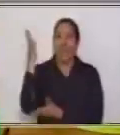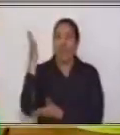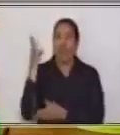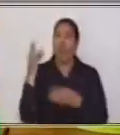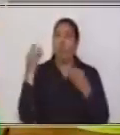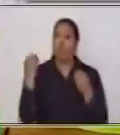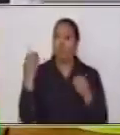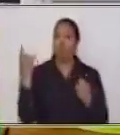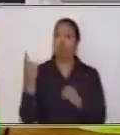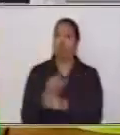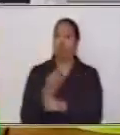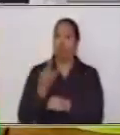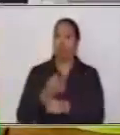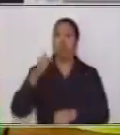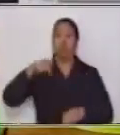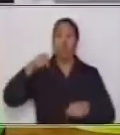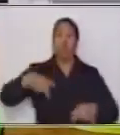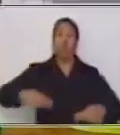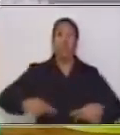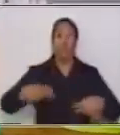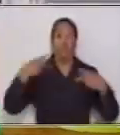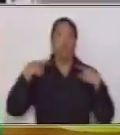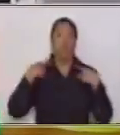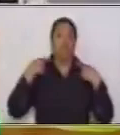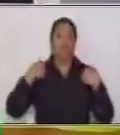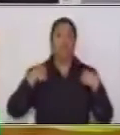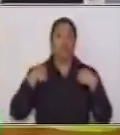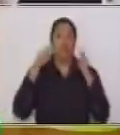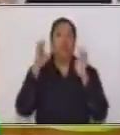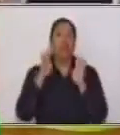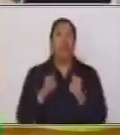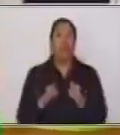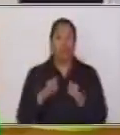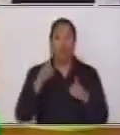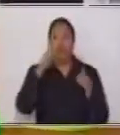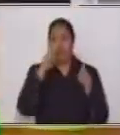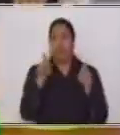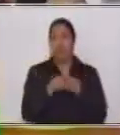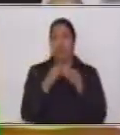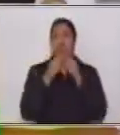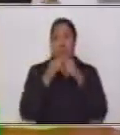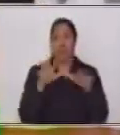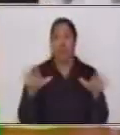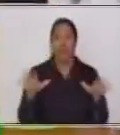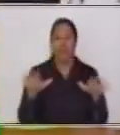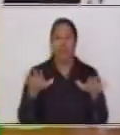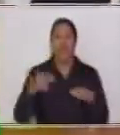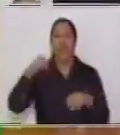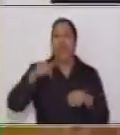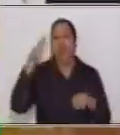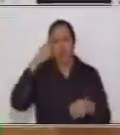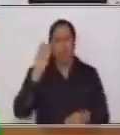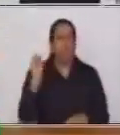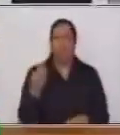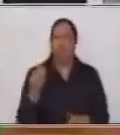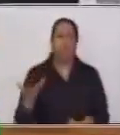utilidad para la vida de los seres humanos y de los animales. Ahora vamos a ver por qué.